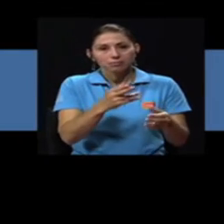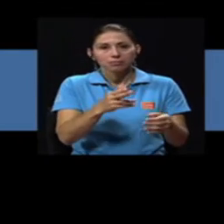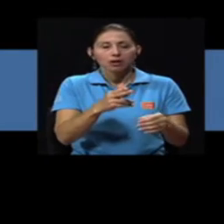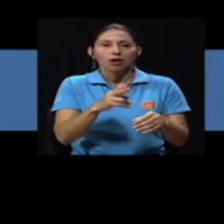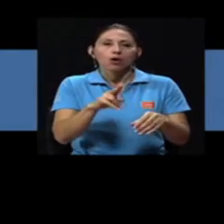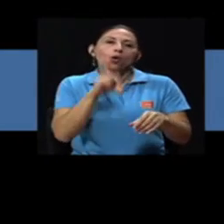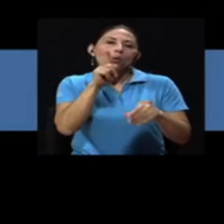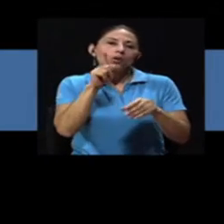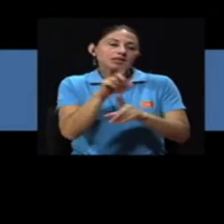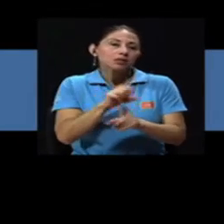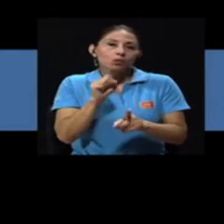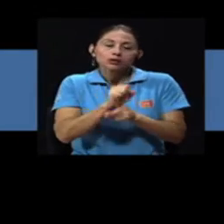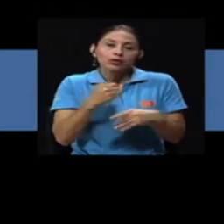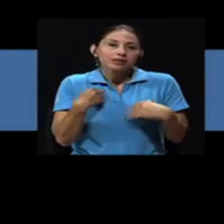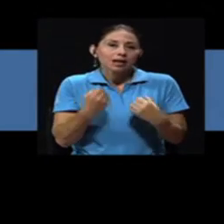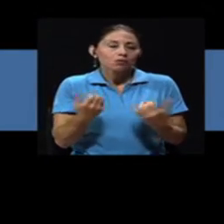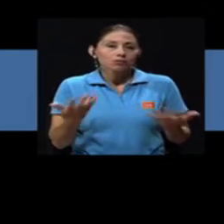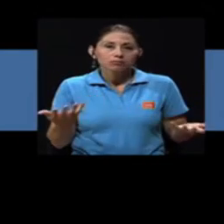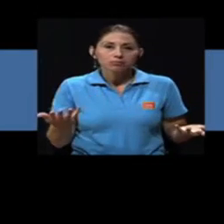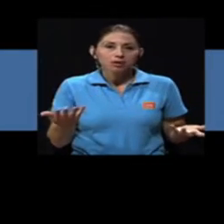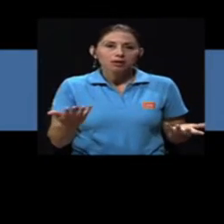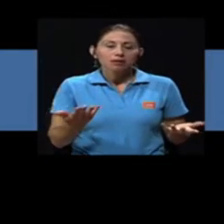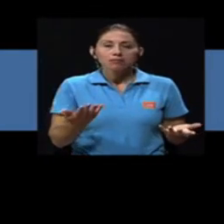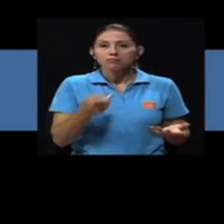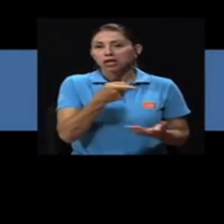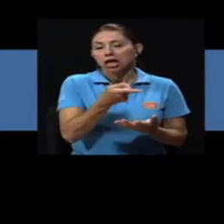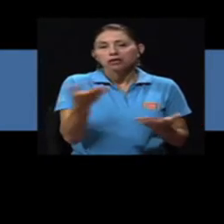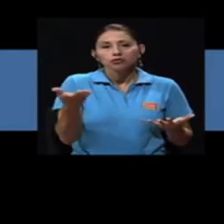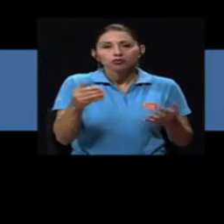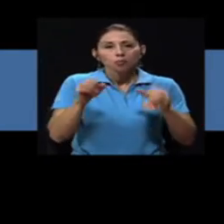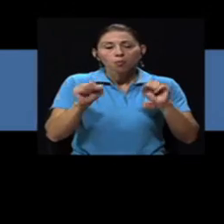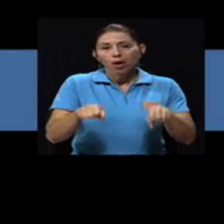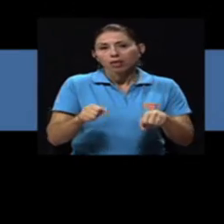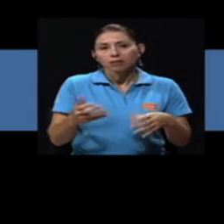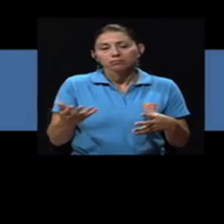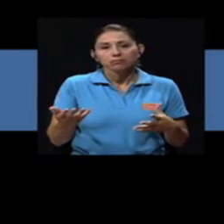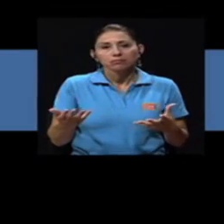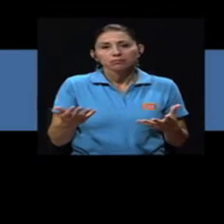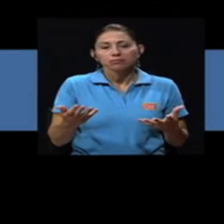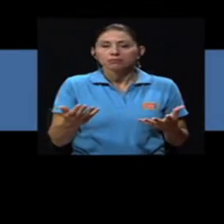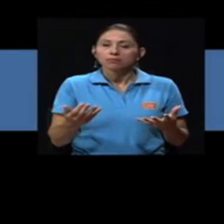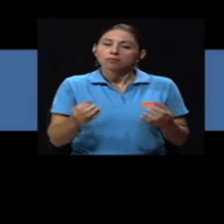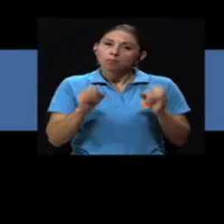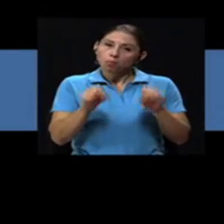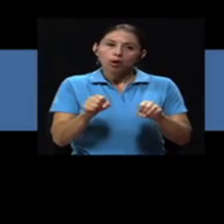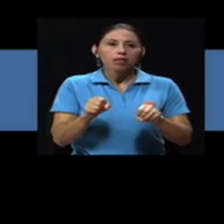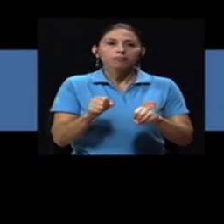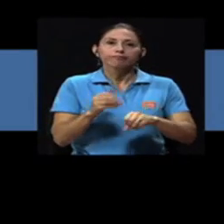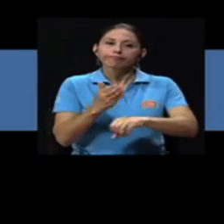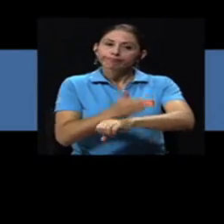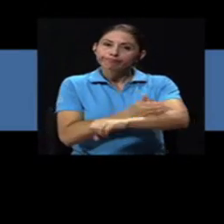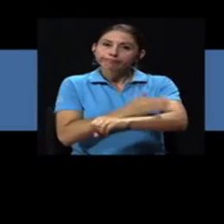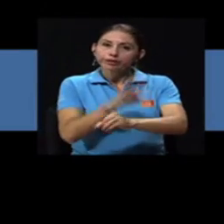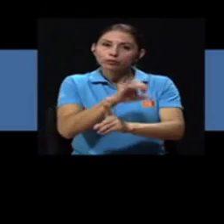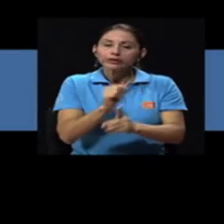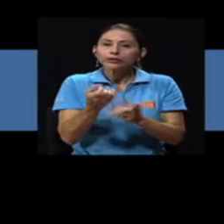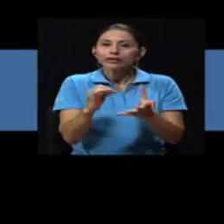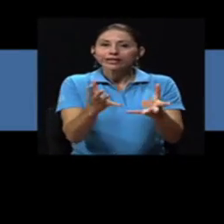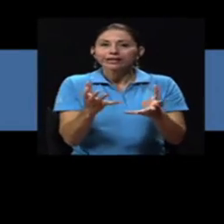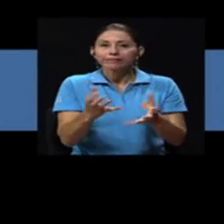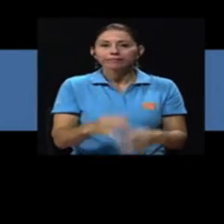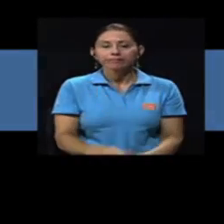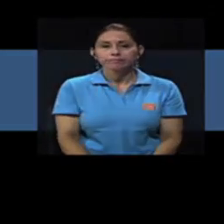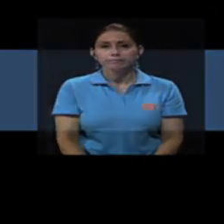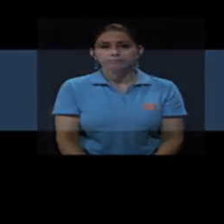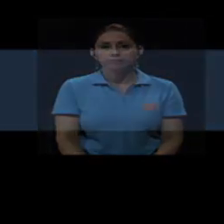precisamente, personas normales con una cierta situación de salud y que ellos básicamente pueden superar esa situación si